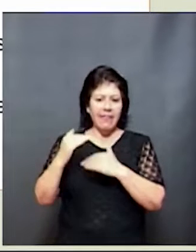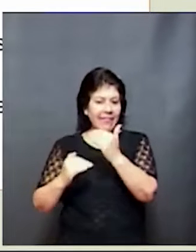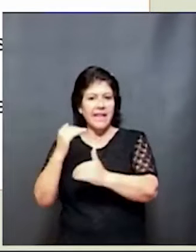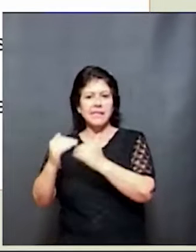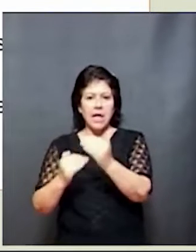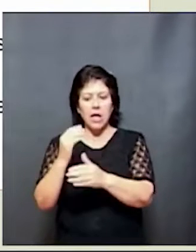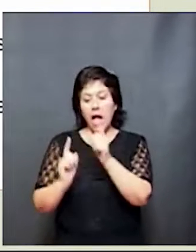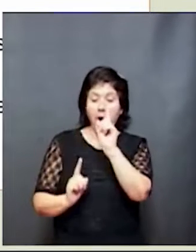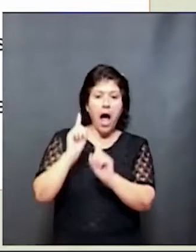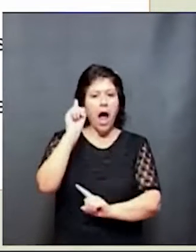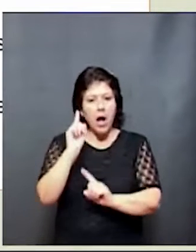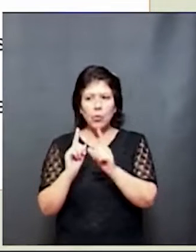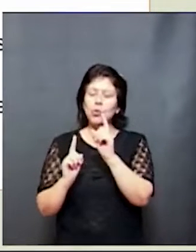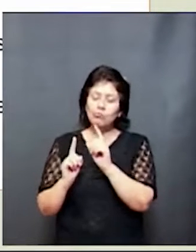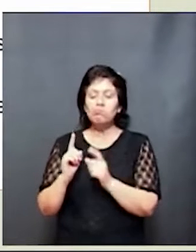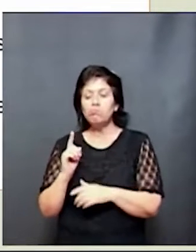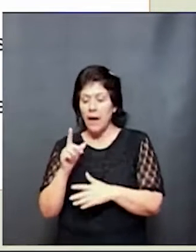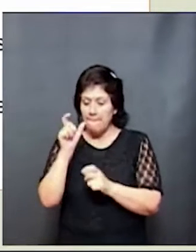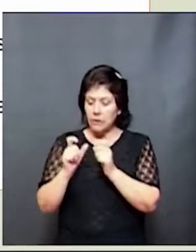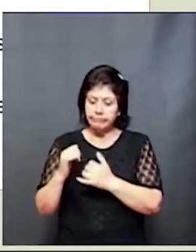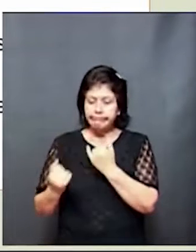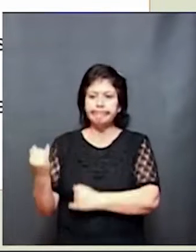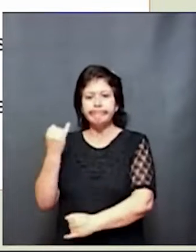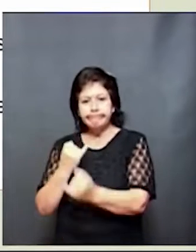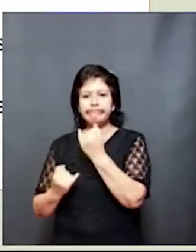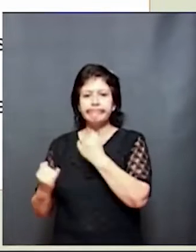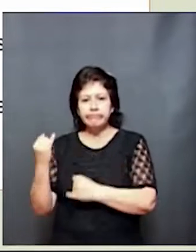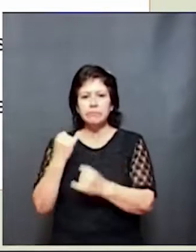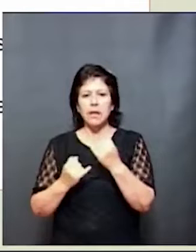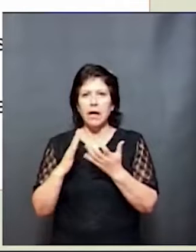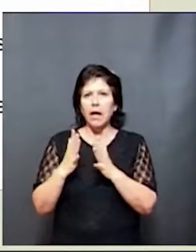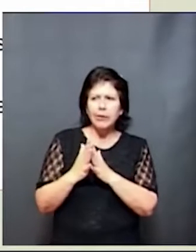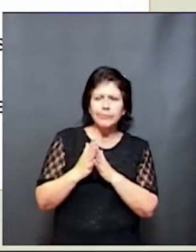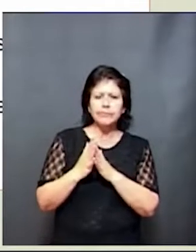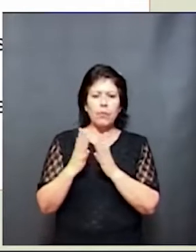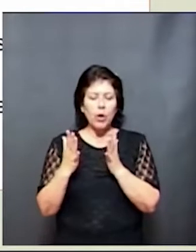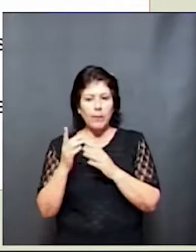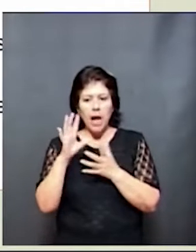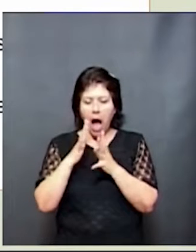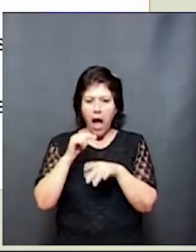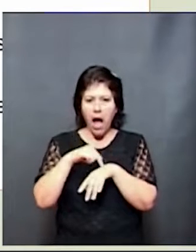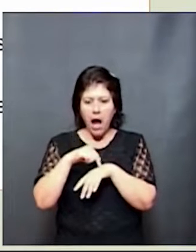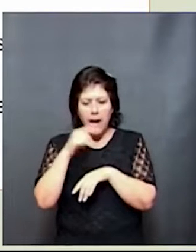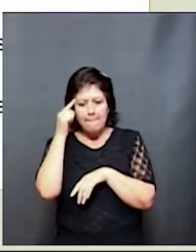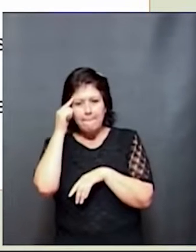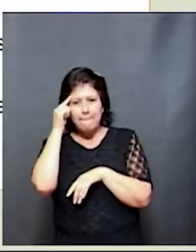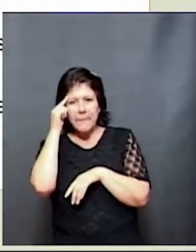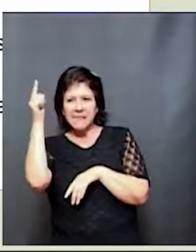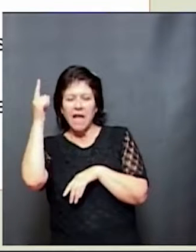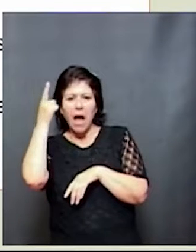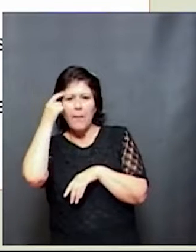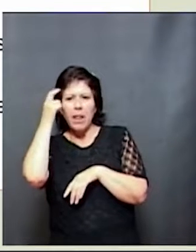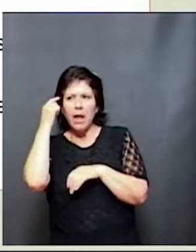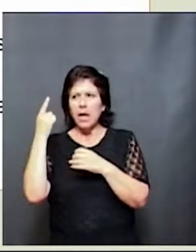autores nos van a ir contando sobre qué tiene en cuenta la neurociencia a la hora de pensar en el aprendizaje y qué nos